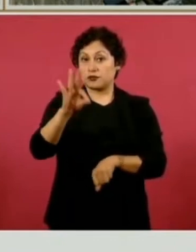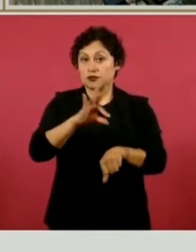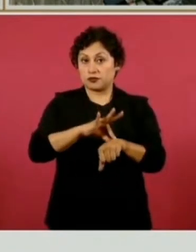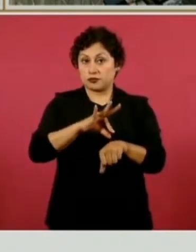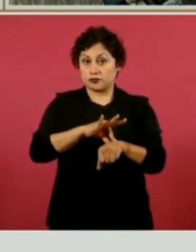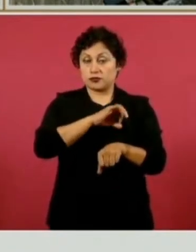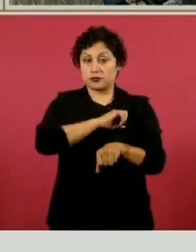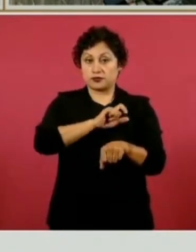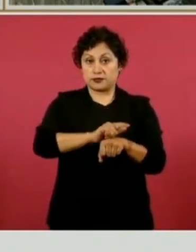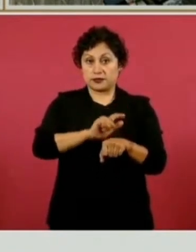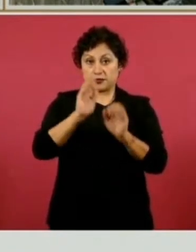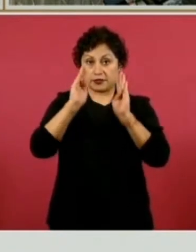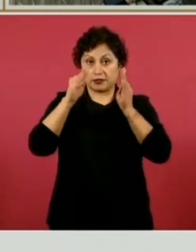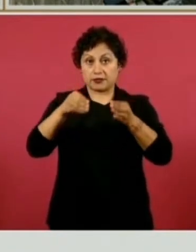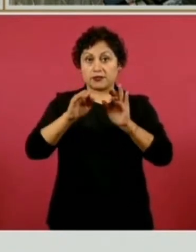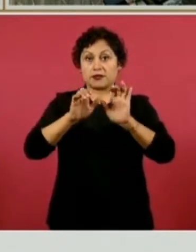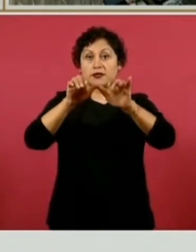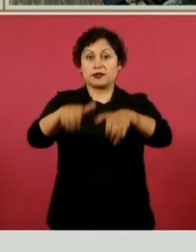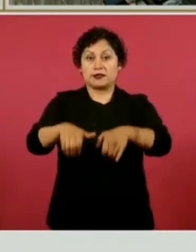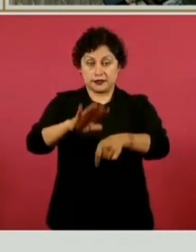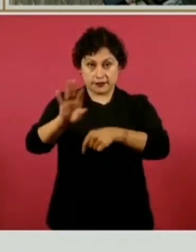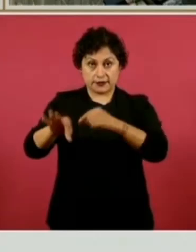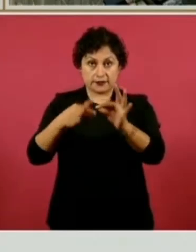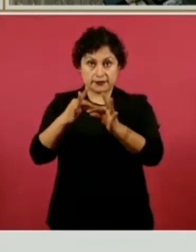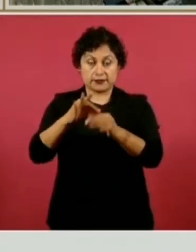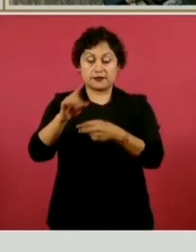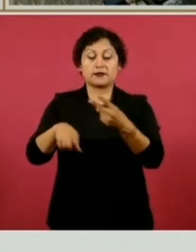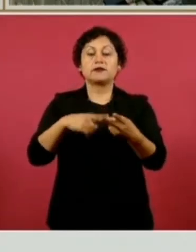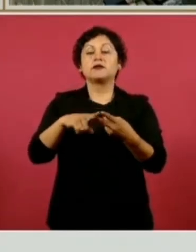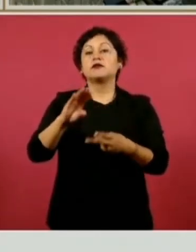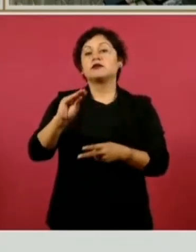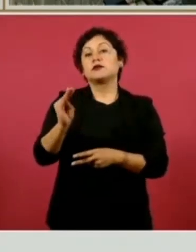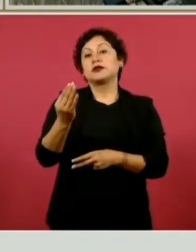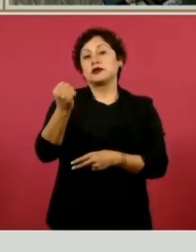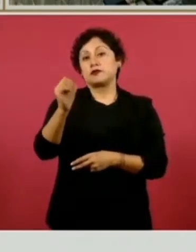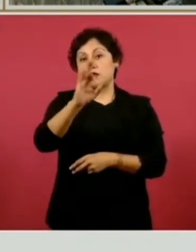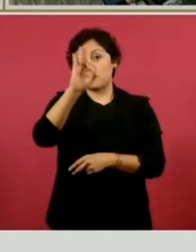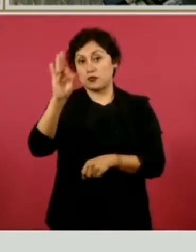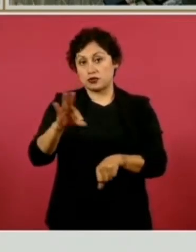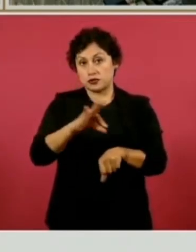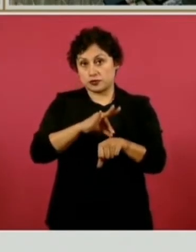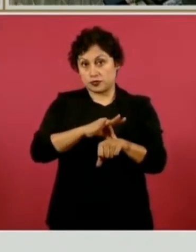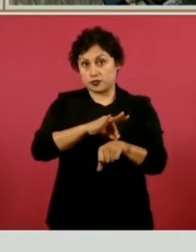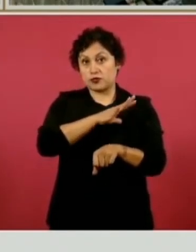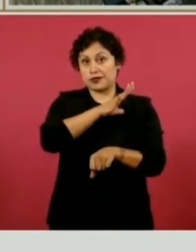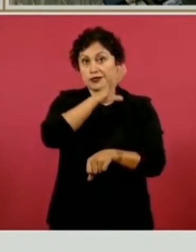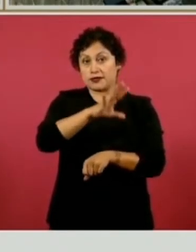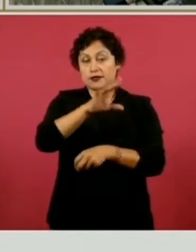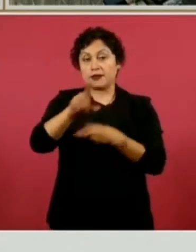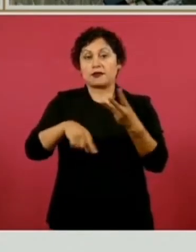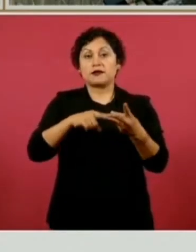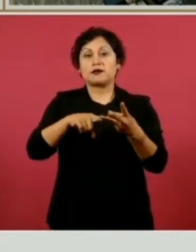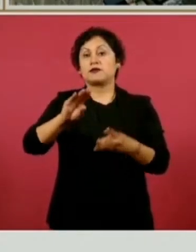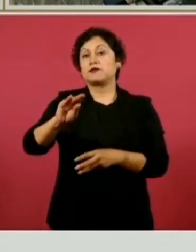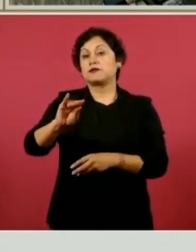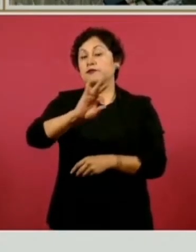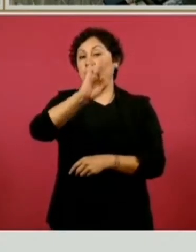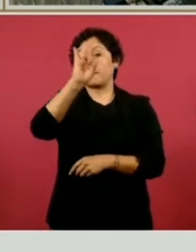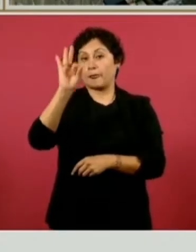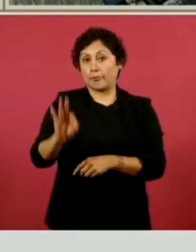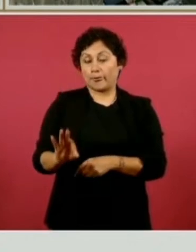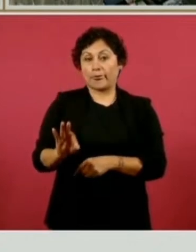especialistas en Puebla, 99 por ciento para el caso de médicos generales y 90 por ciento en